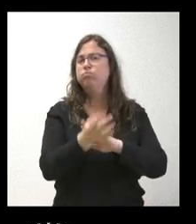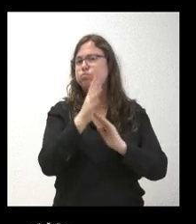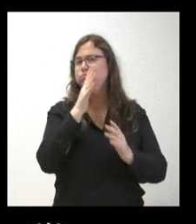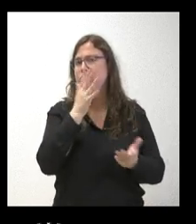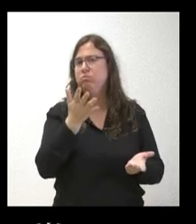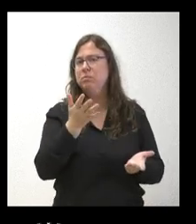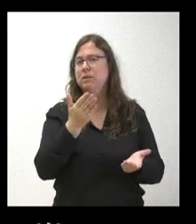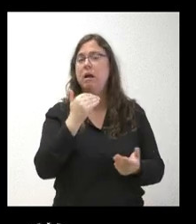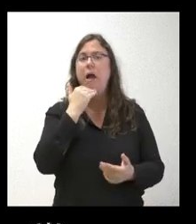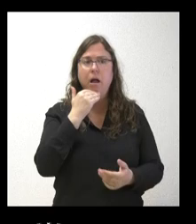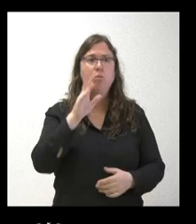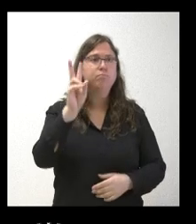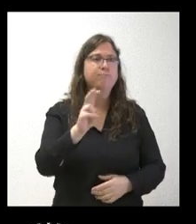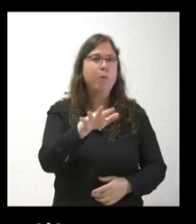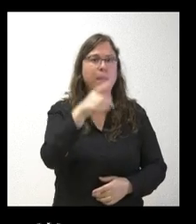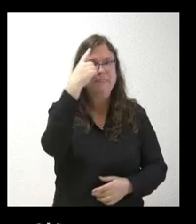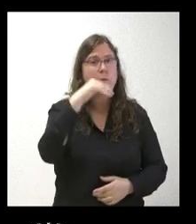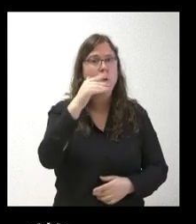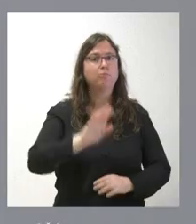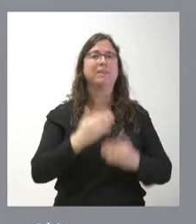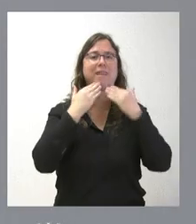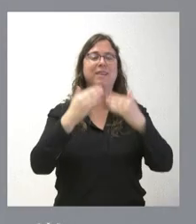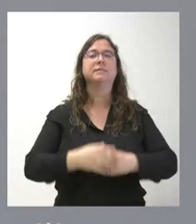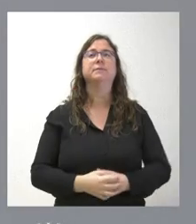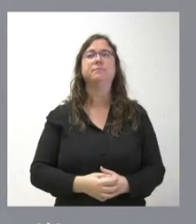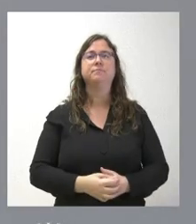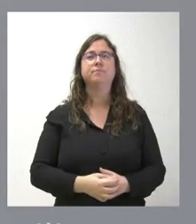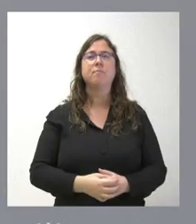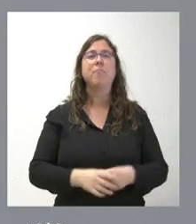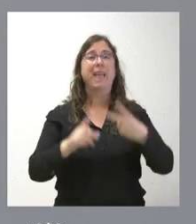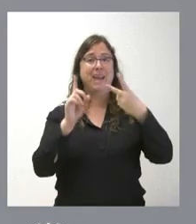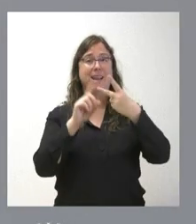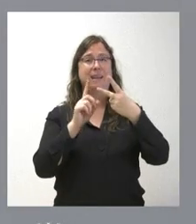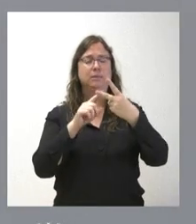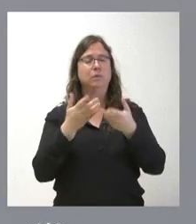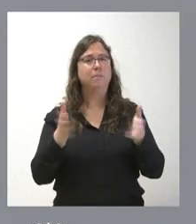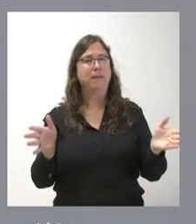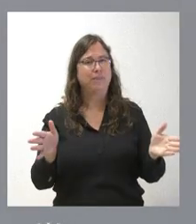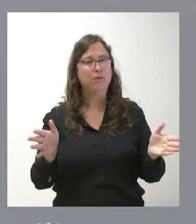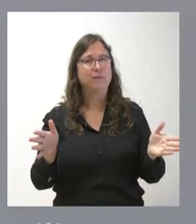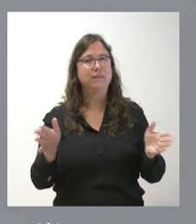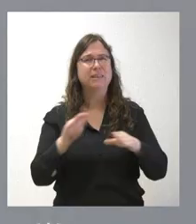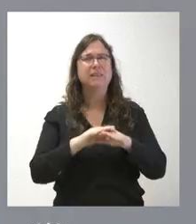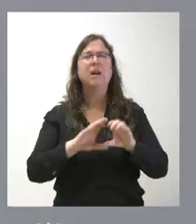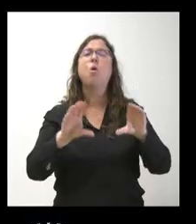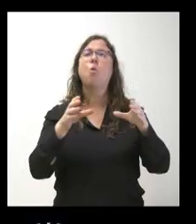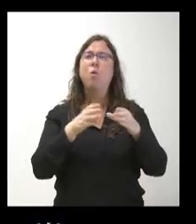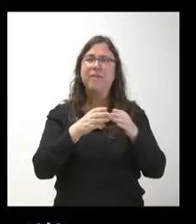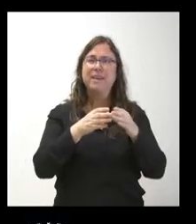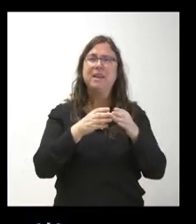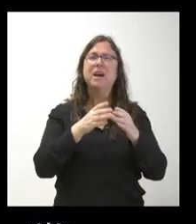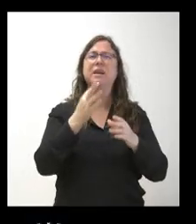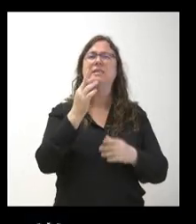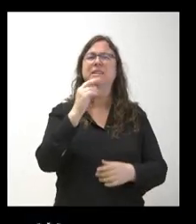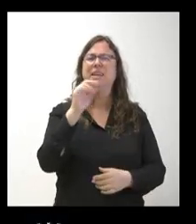determinado, si hay algún avance en este sentido. Gracias. La segunda es la que me he perdido. Lo de las cuadrillas y la triquinosis y